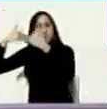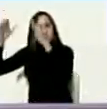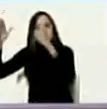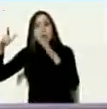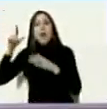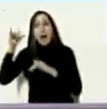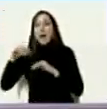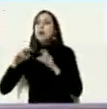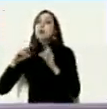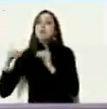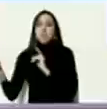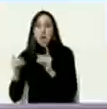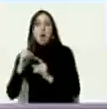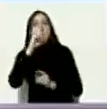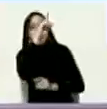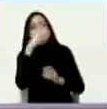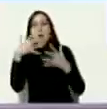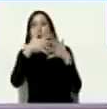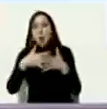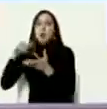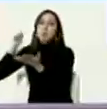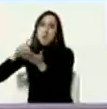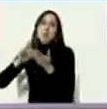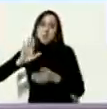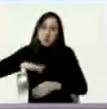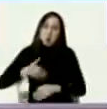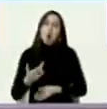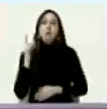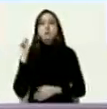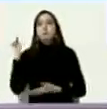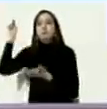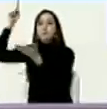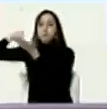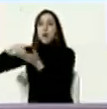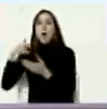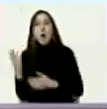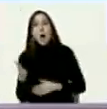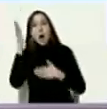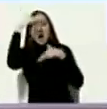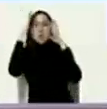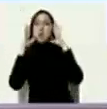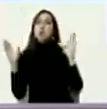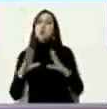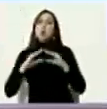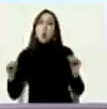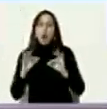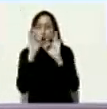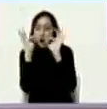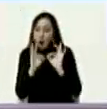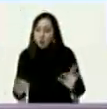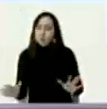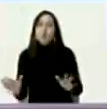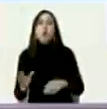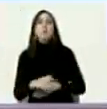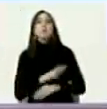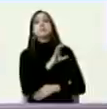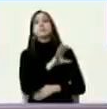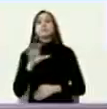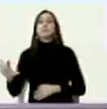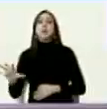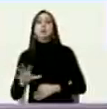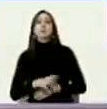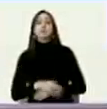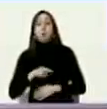diálogo directo con el gobierno de los Estados Unidos para atender todos los asuntos bilaterales nosotros